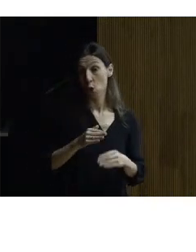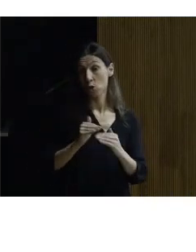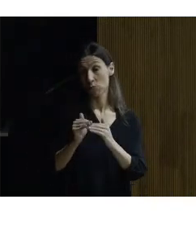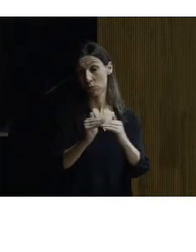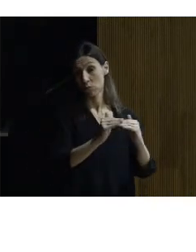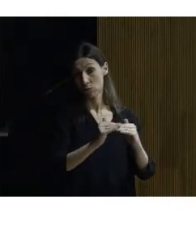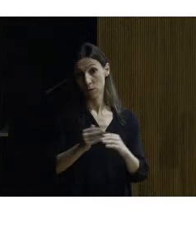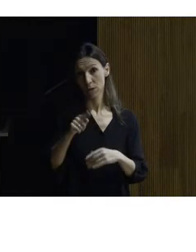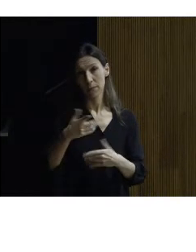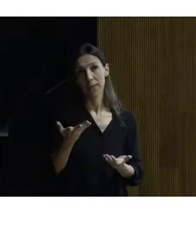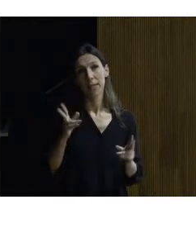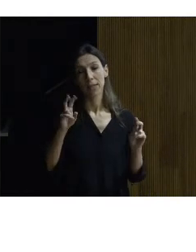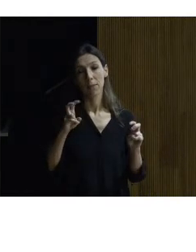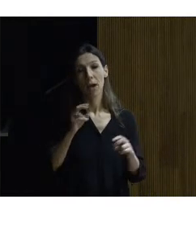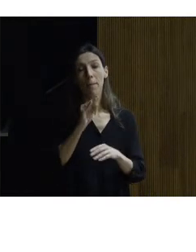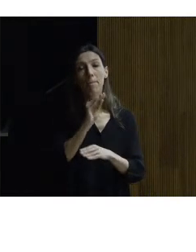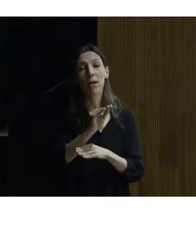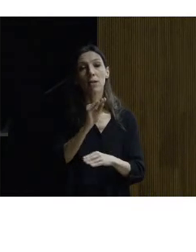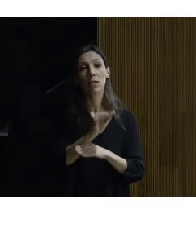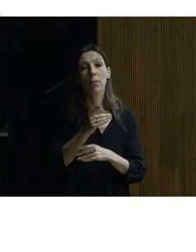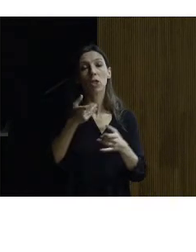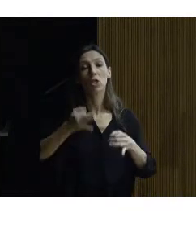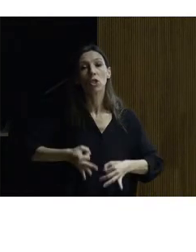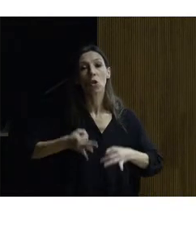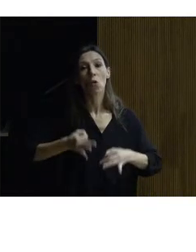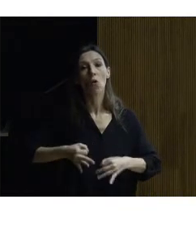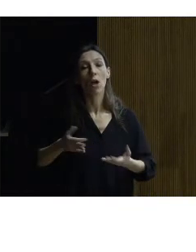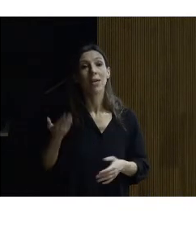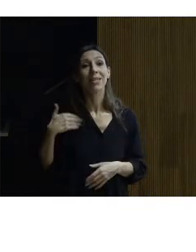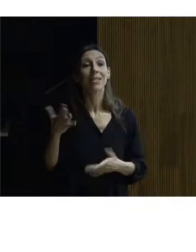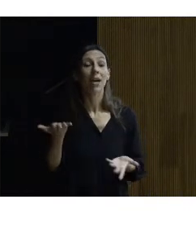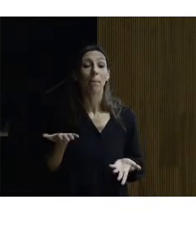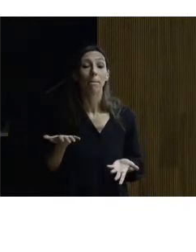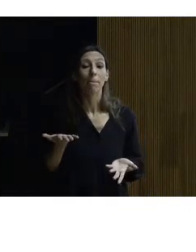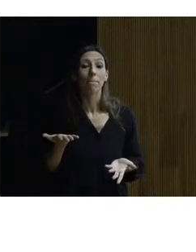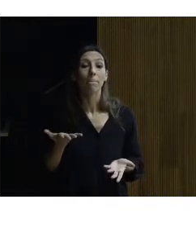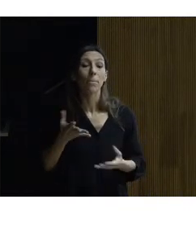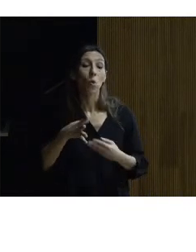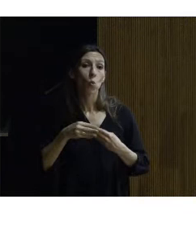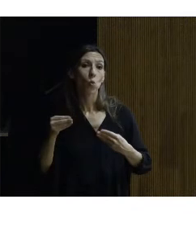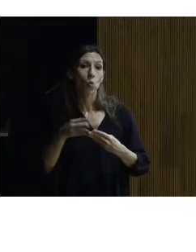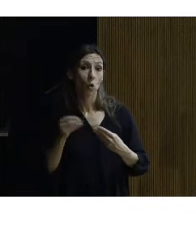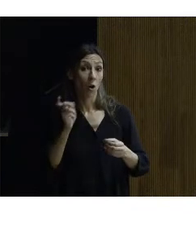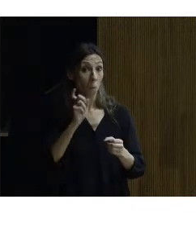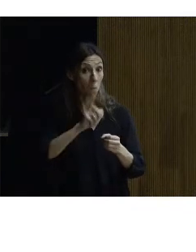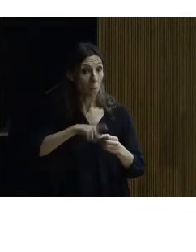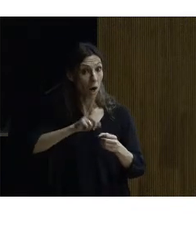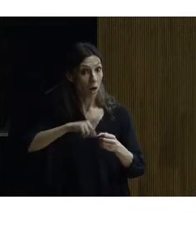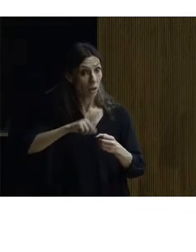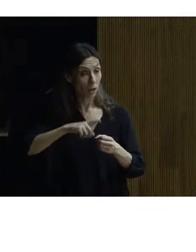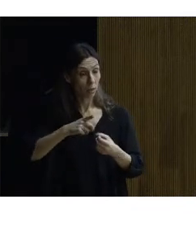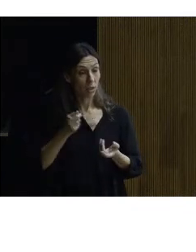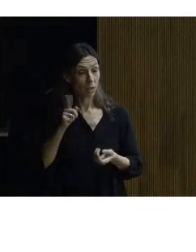cuestiones de mantenimiento de seguridad ahora lo veremos se contó con la participación de usuarios y la